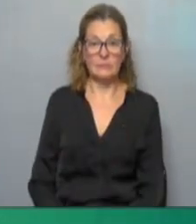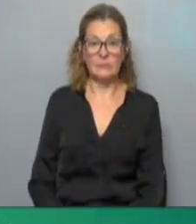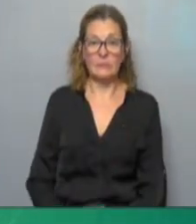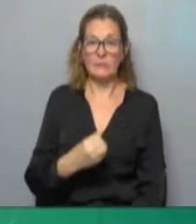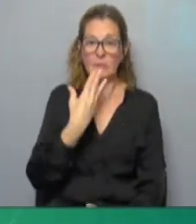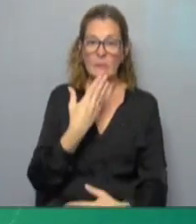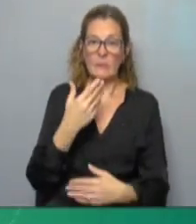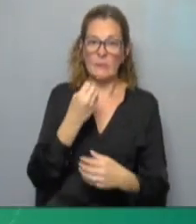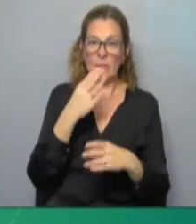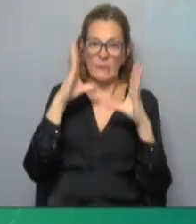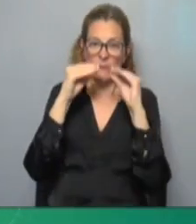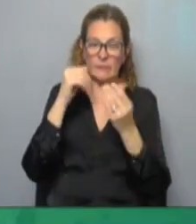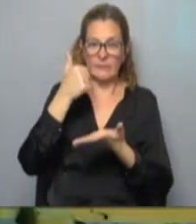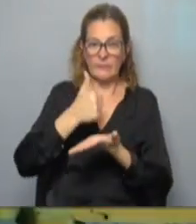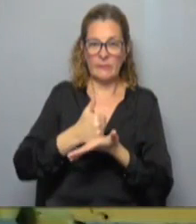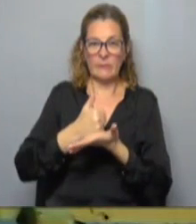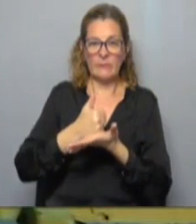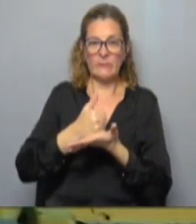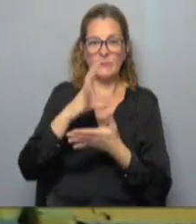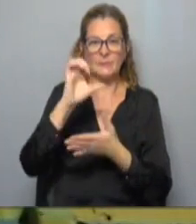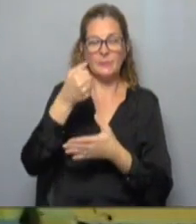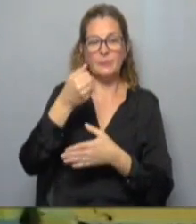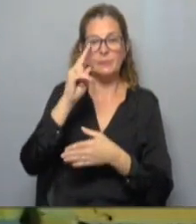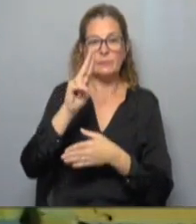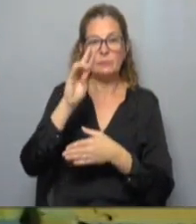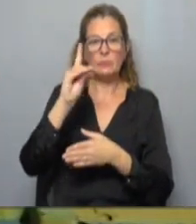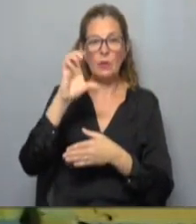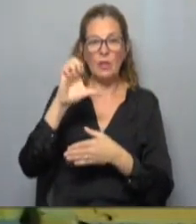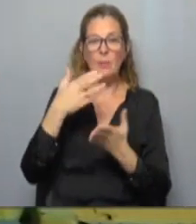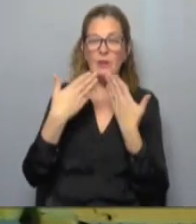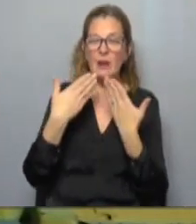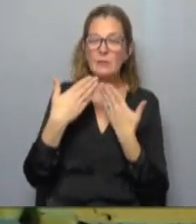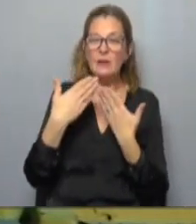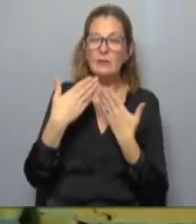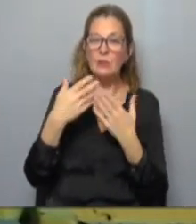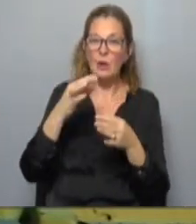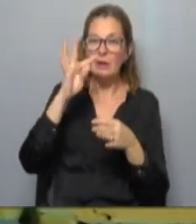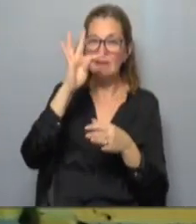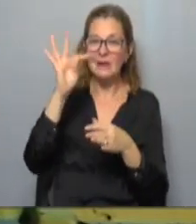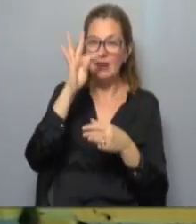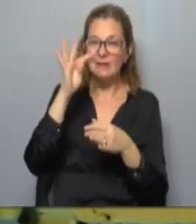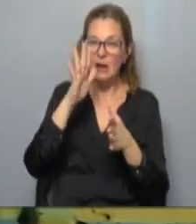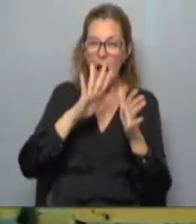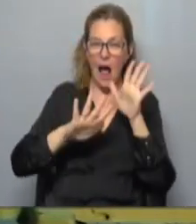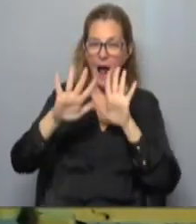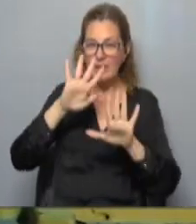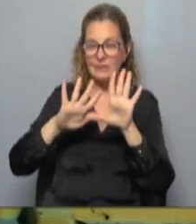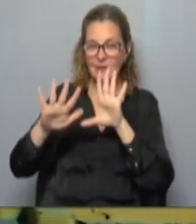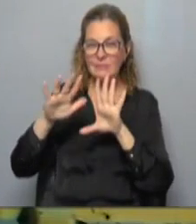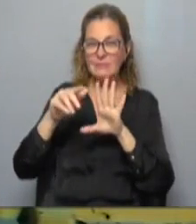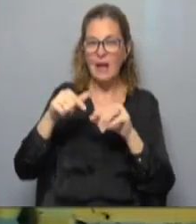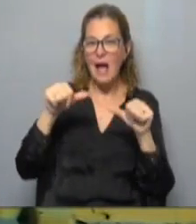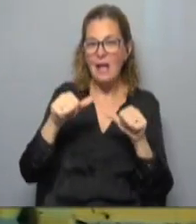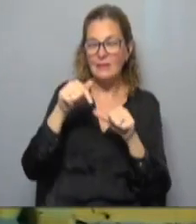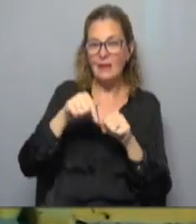¿Cómo estás, Marti? Muy buenas noches. Estamos en el complejo Sacudes, donde vamos a estar hablando de los talleres artísticos que se imparten aquí